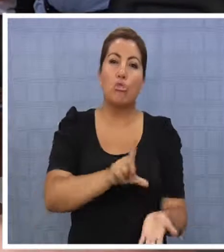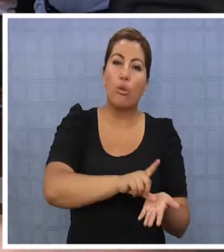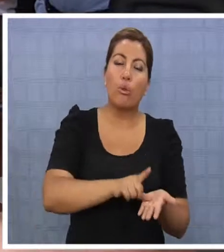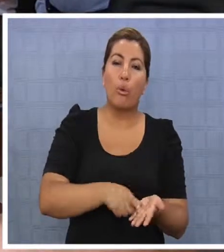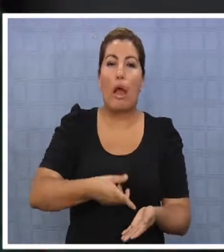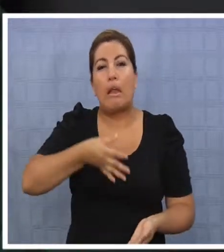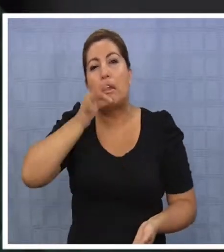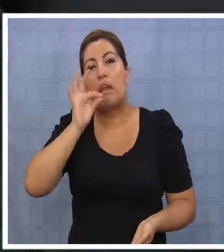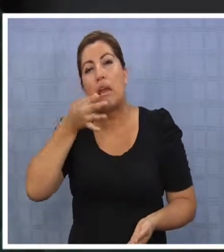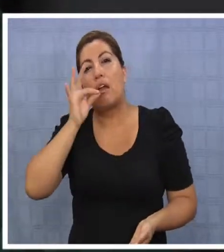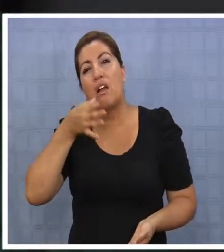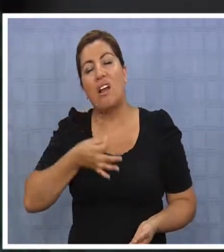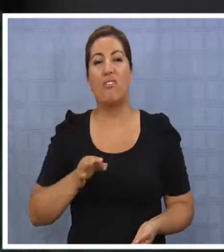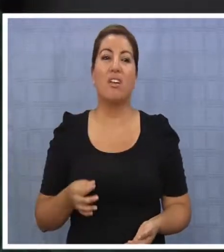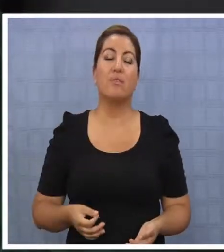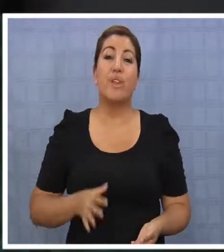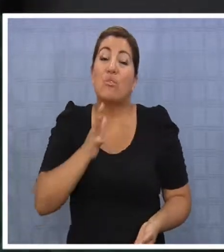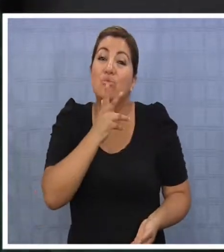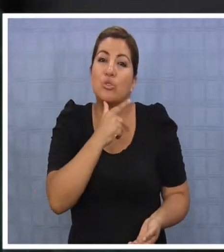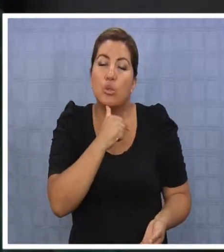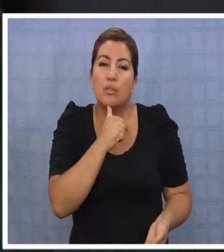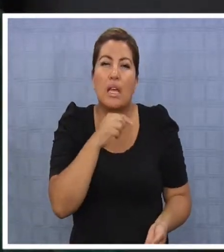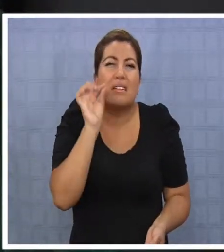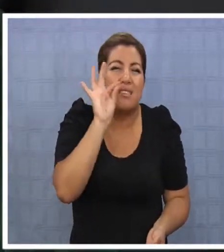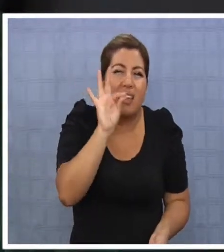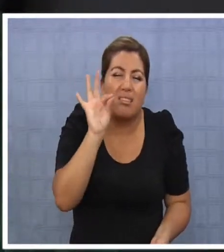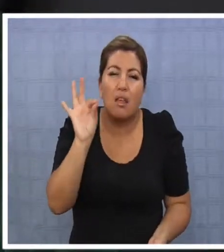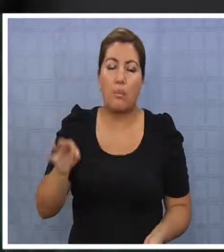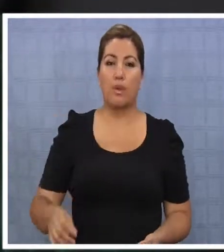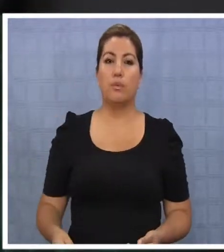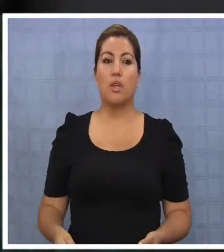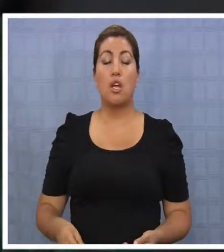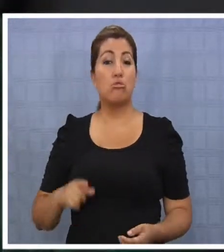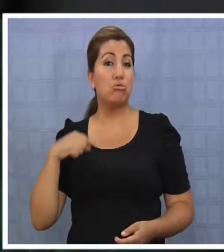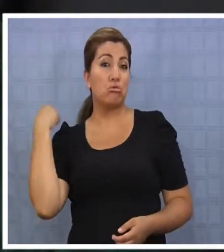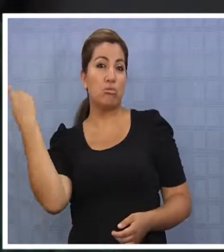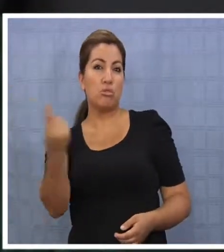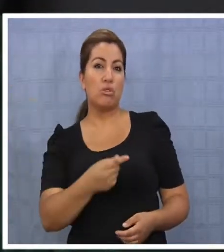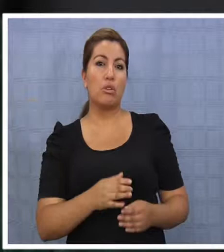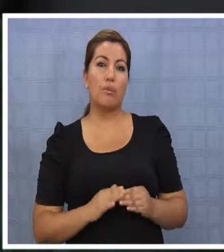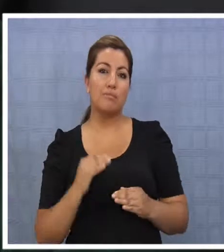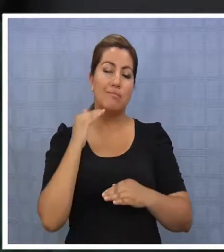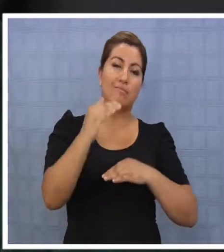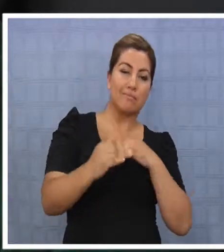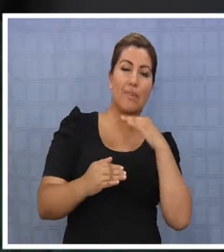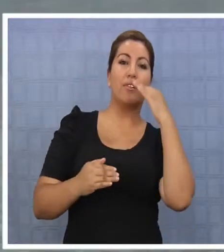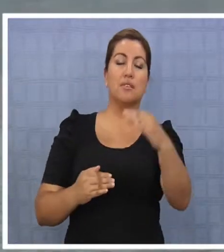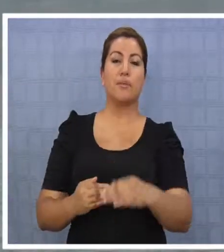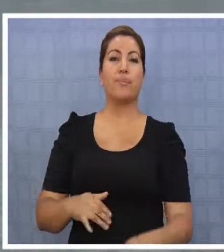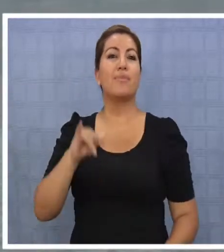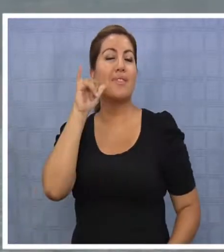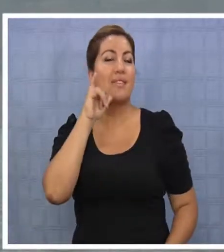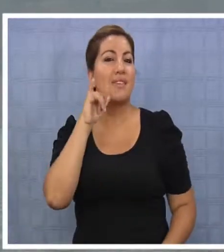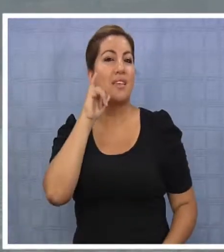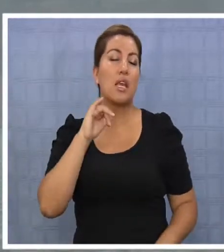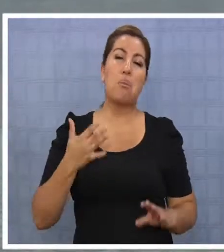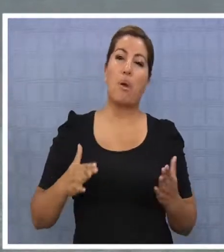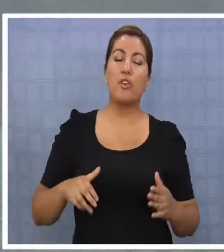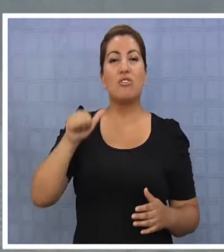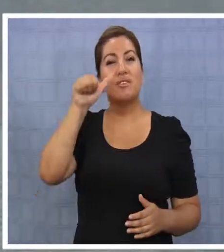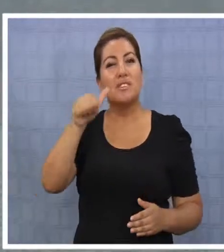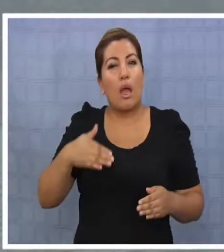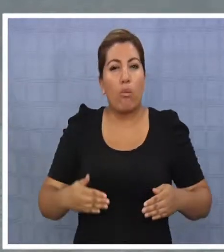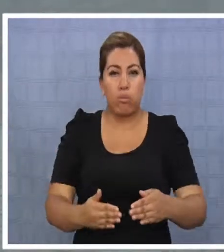lugares donde servirse un café. Por lo tanto, todas esas cosas que son pequeños detalles, tenemos que ir superándolos. En Iquique